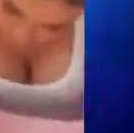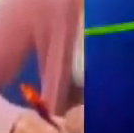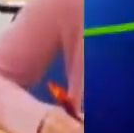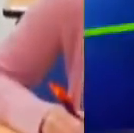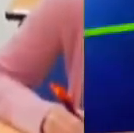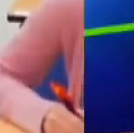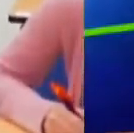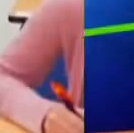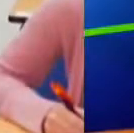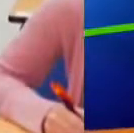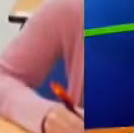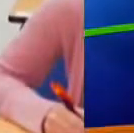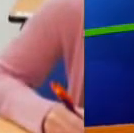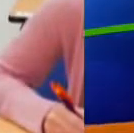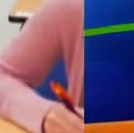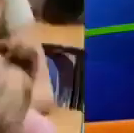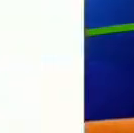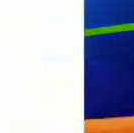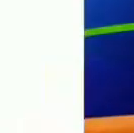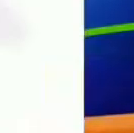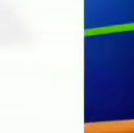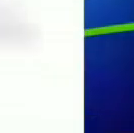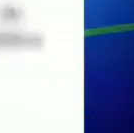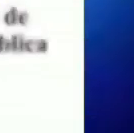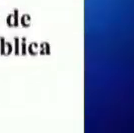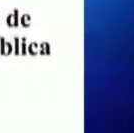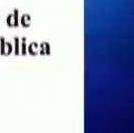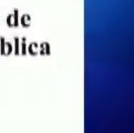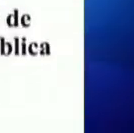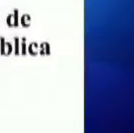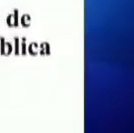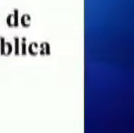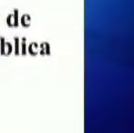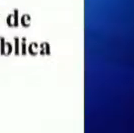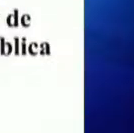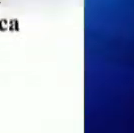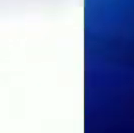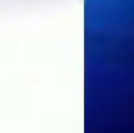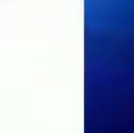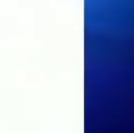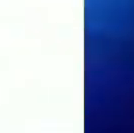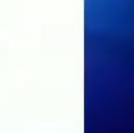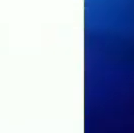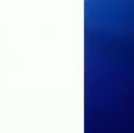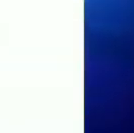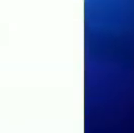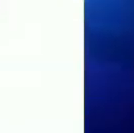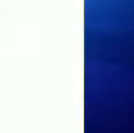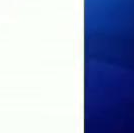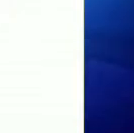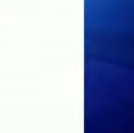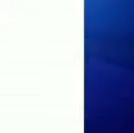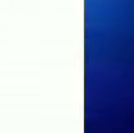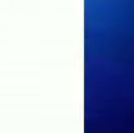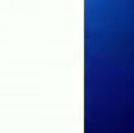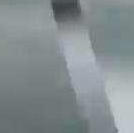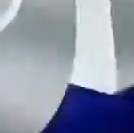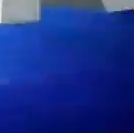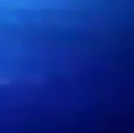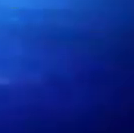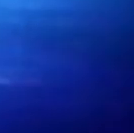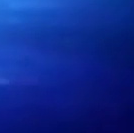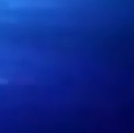mano el que quiera ser un buen gobernante. Inscríbete y prepárate para llegar muy alto. ESAP, formando líderes para el buen gobierno.